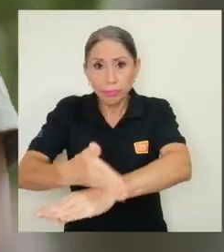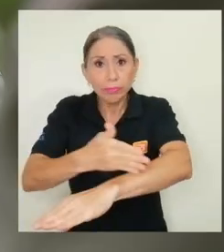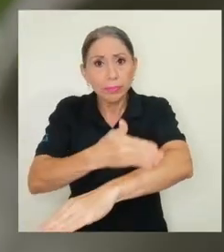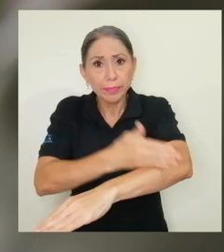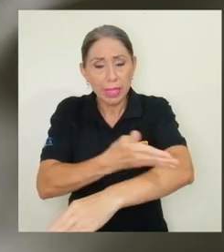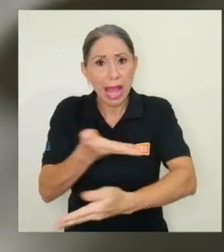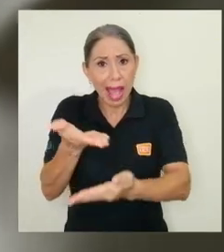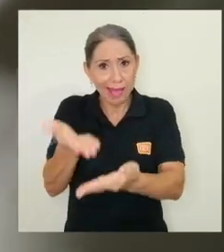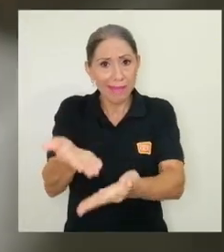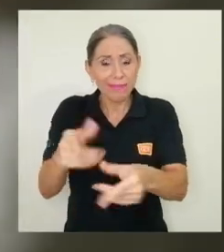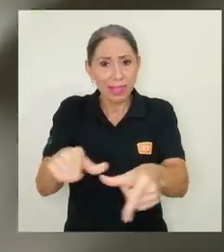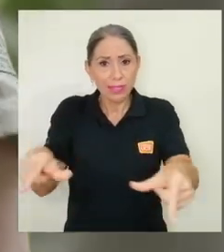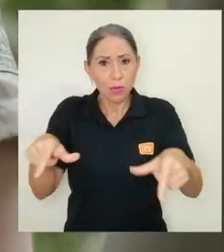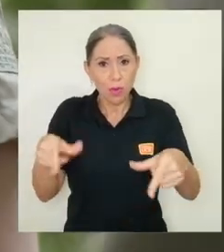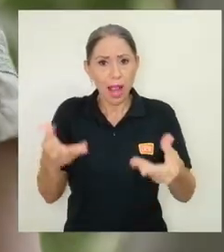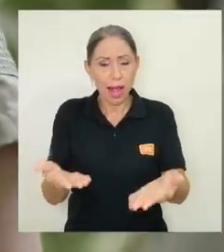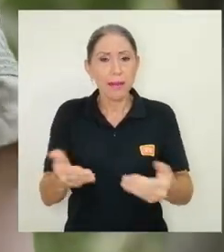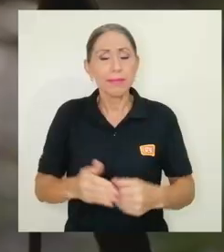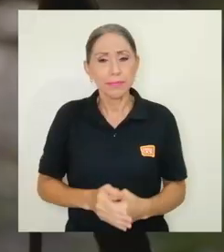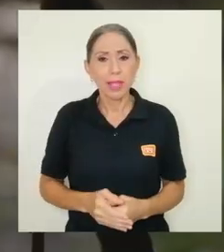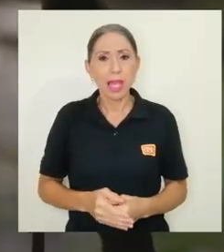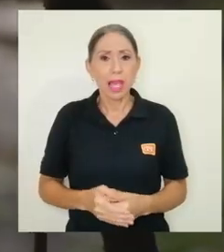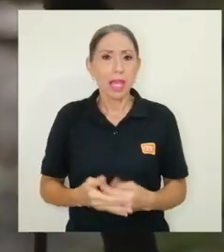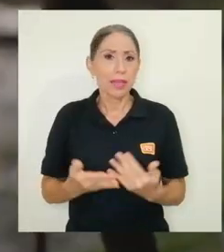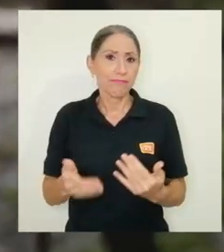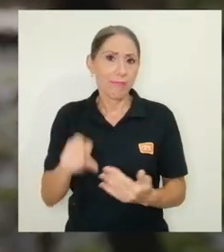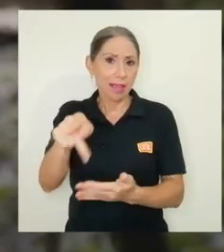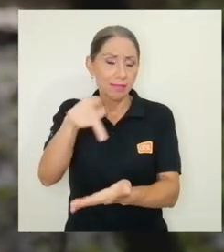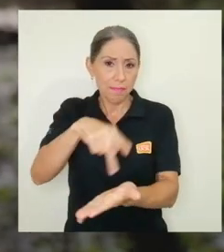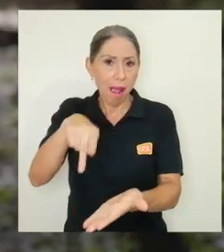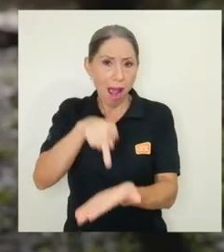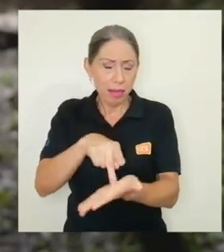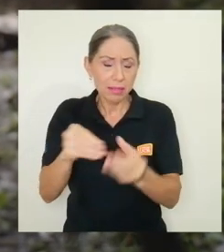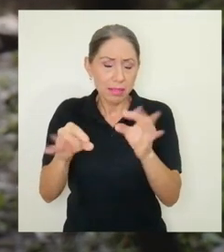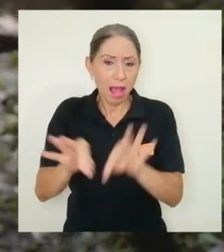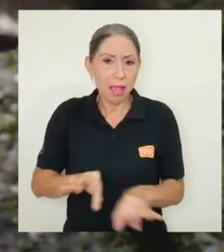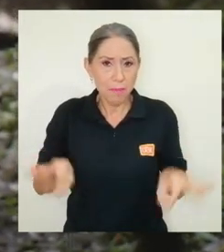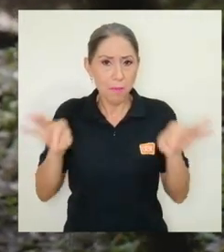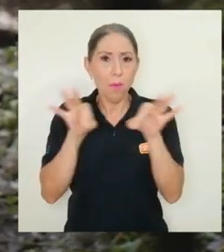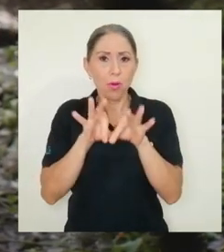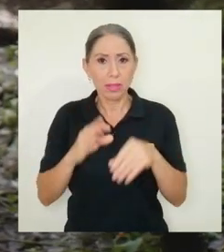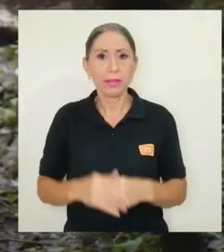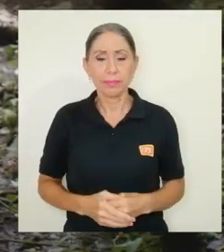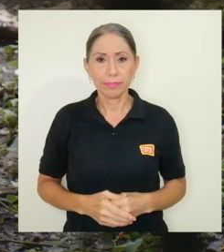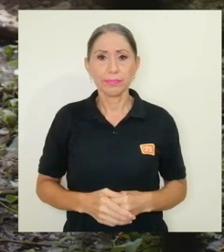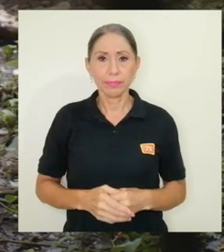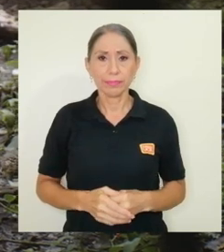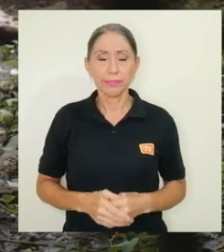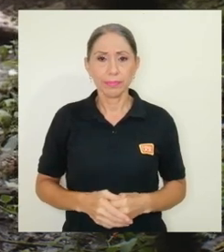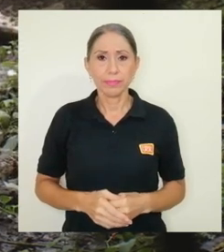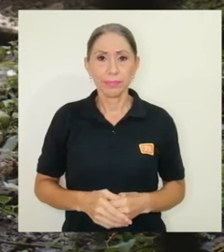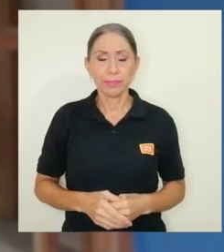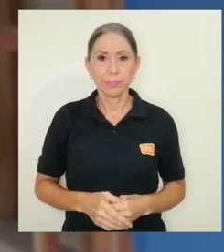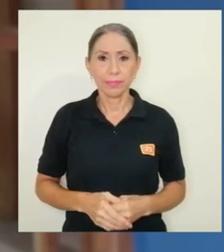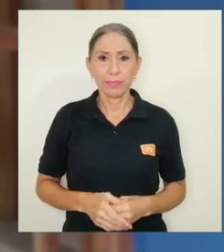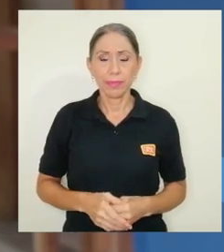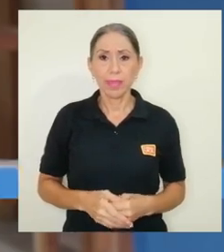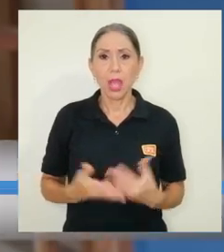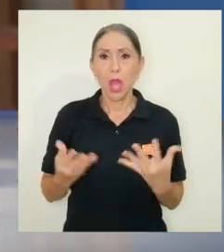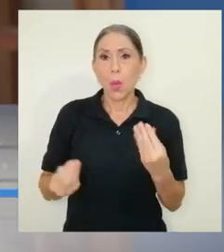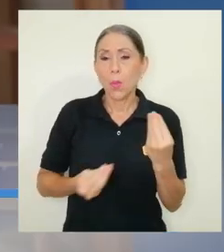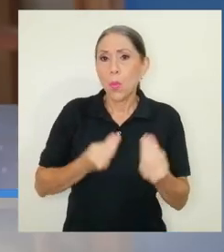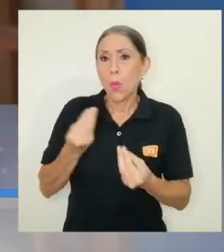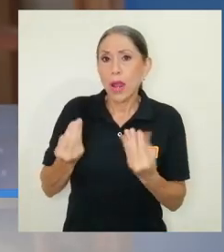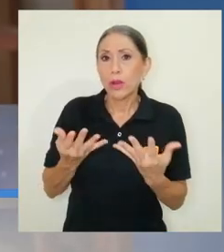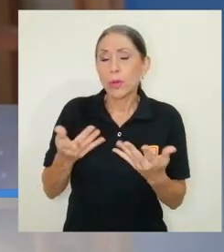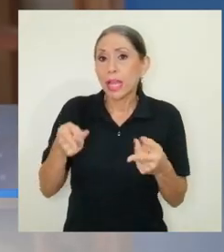por por parte de ahí este lugar y de este parque que es tan importante verdad me he